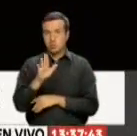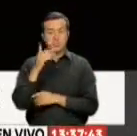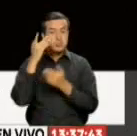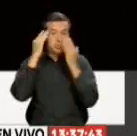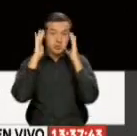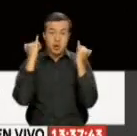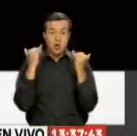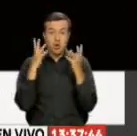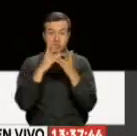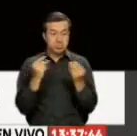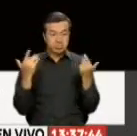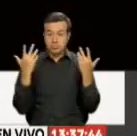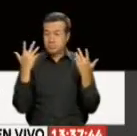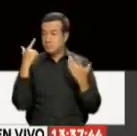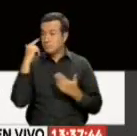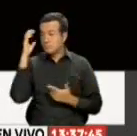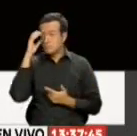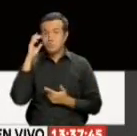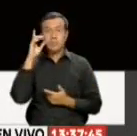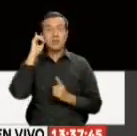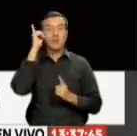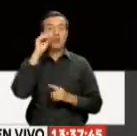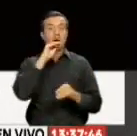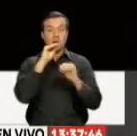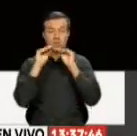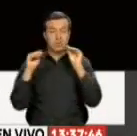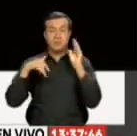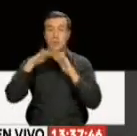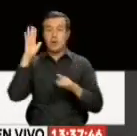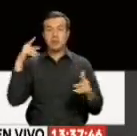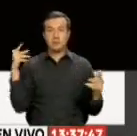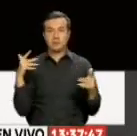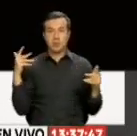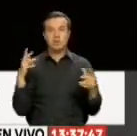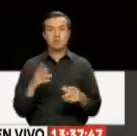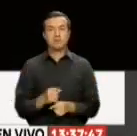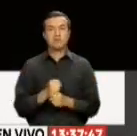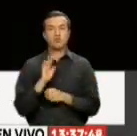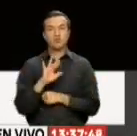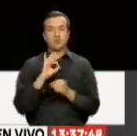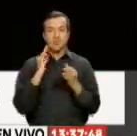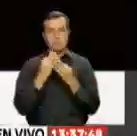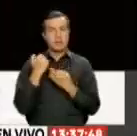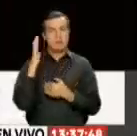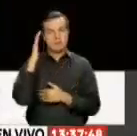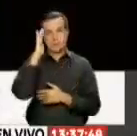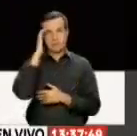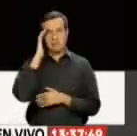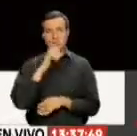conozca Al momento de su paradero La diputada aclaró Que su mayor temor Es la seguridad De su familia